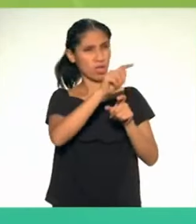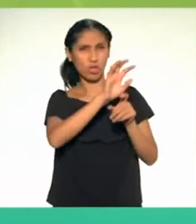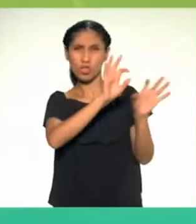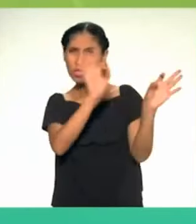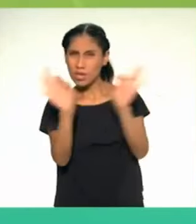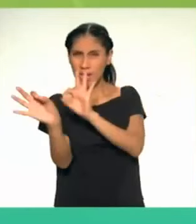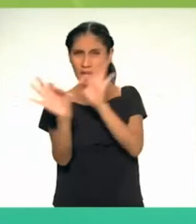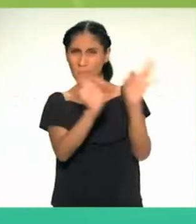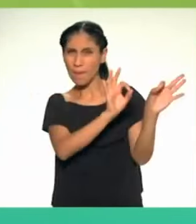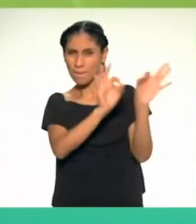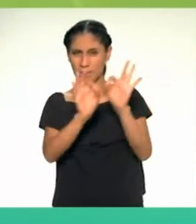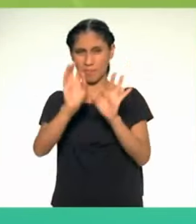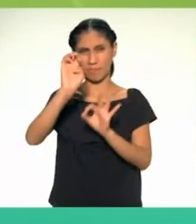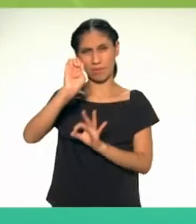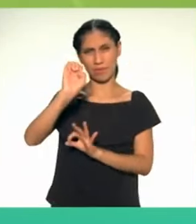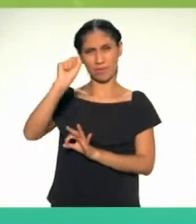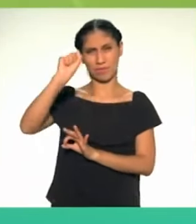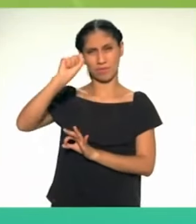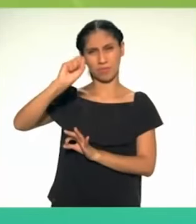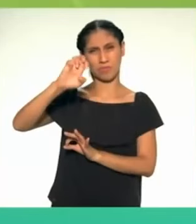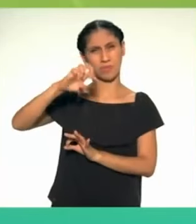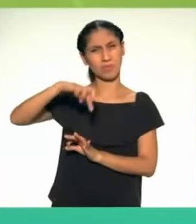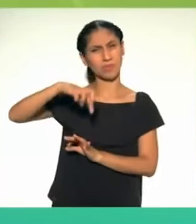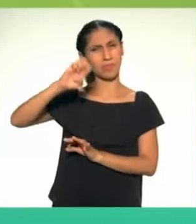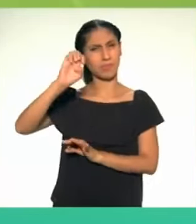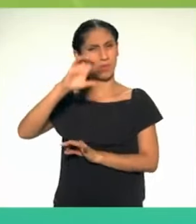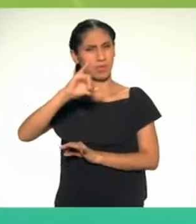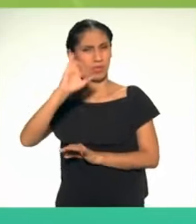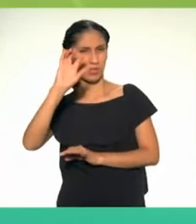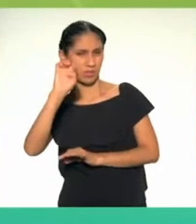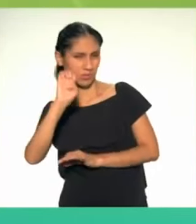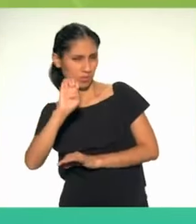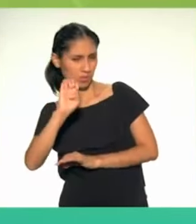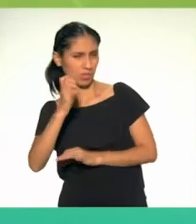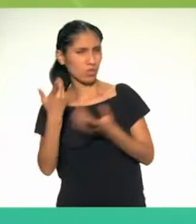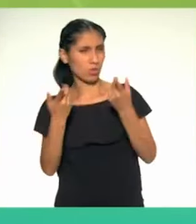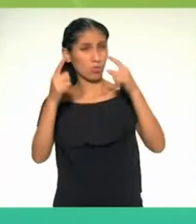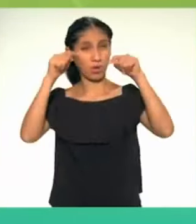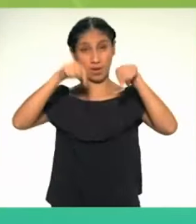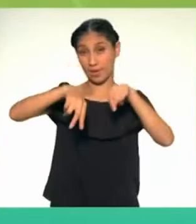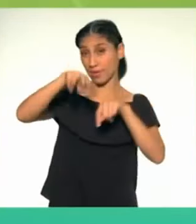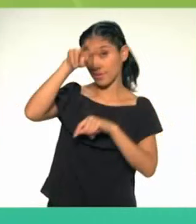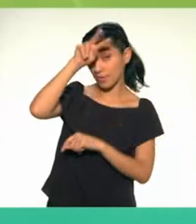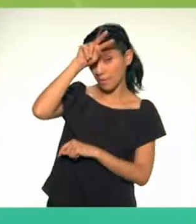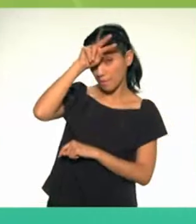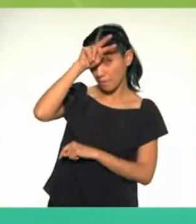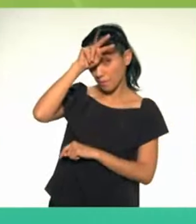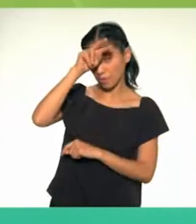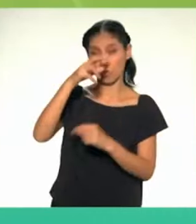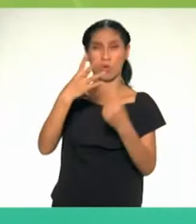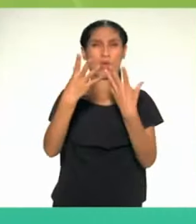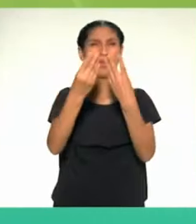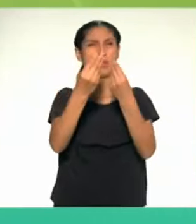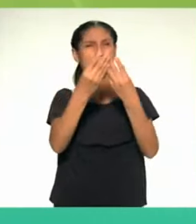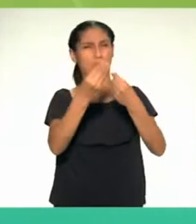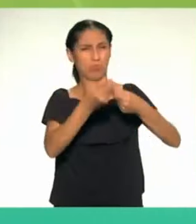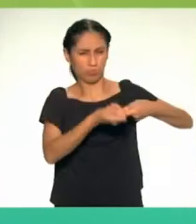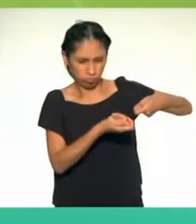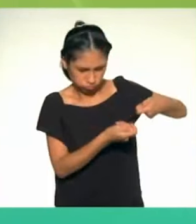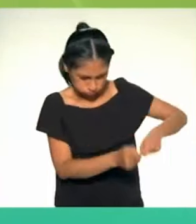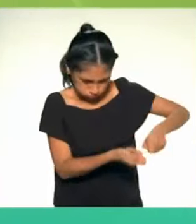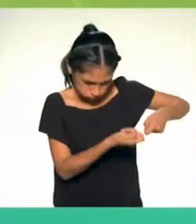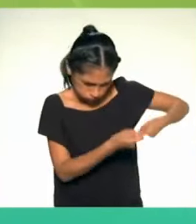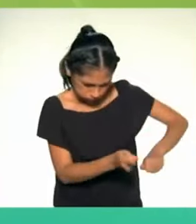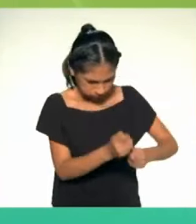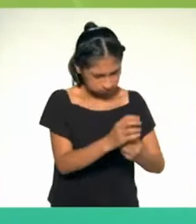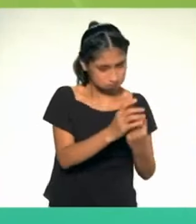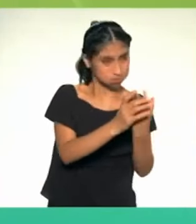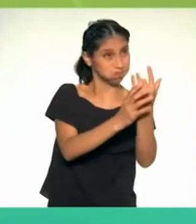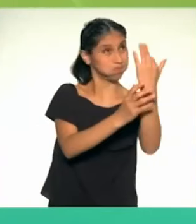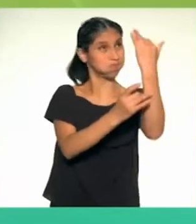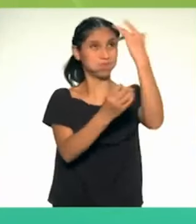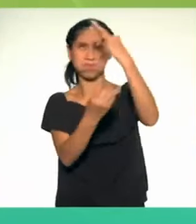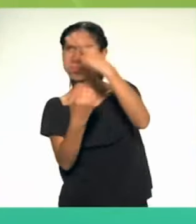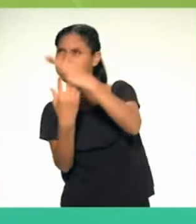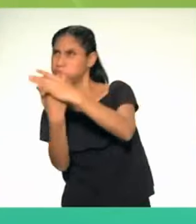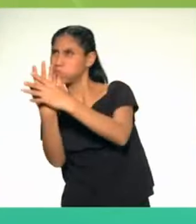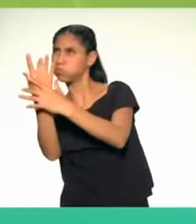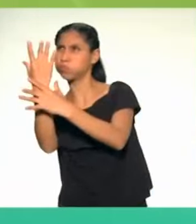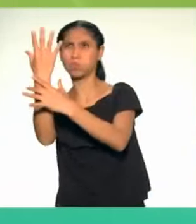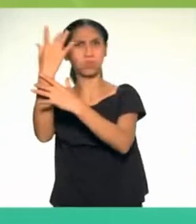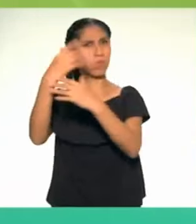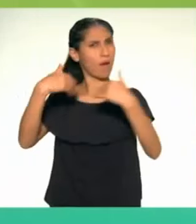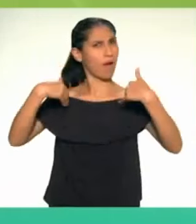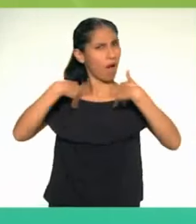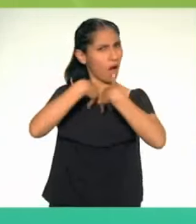posee una alta diversidad genética y es uno de los centros de origen de cultivos y de recursos genéticos de plantas y animales.